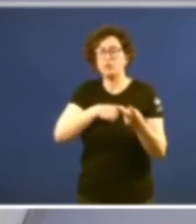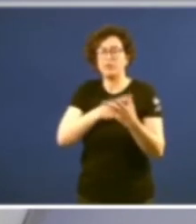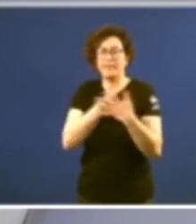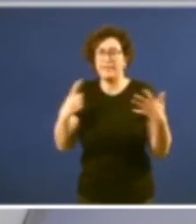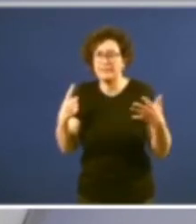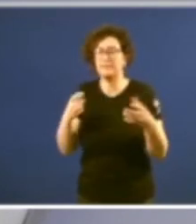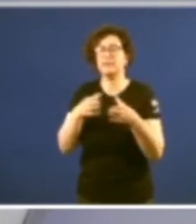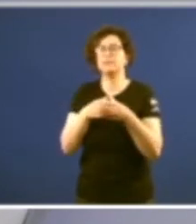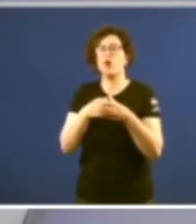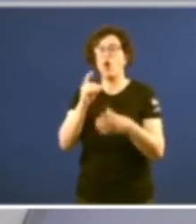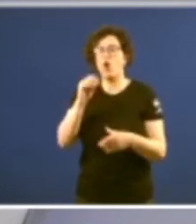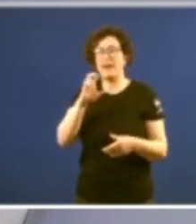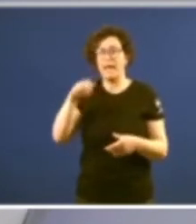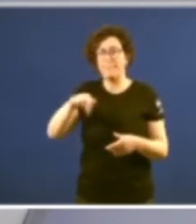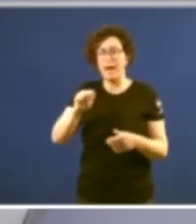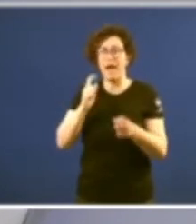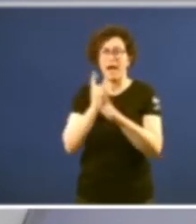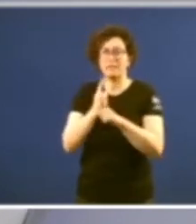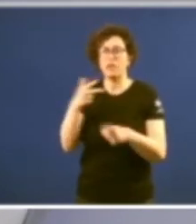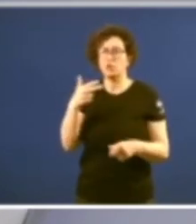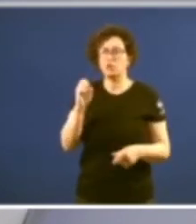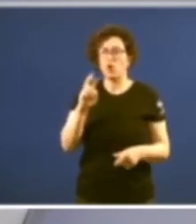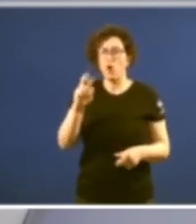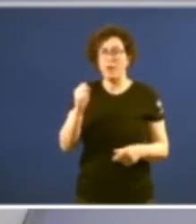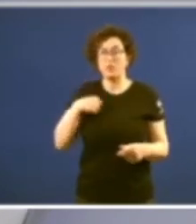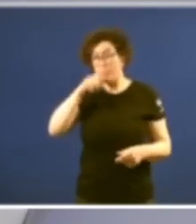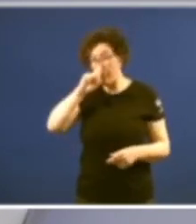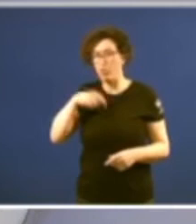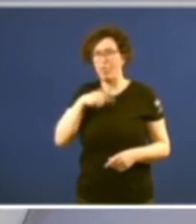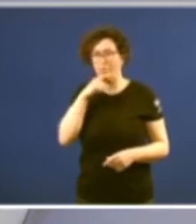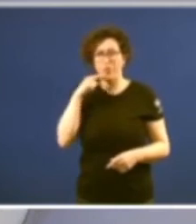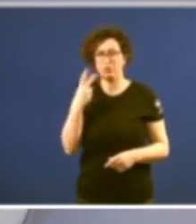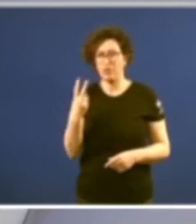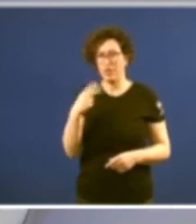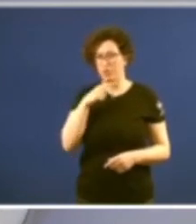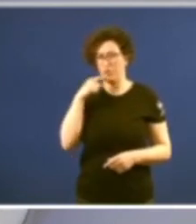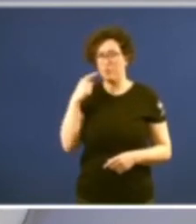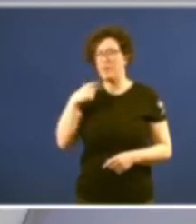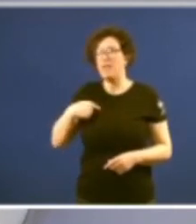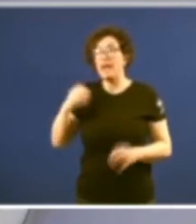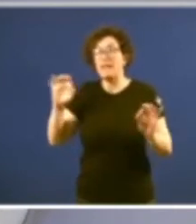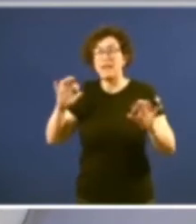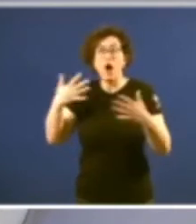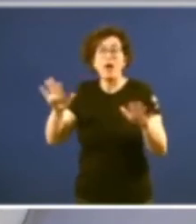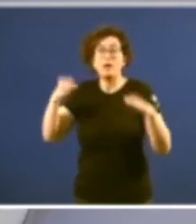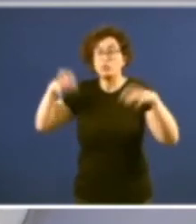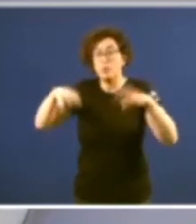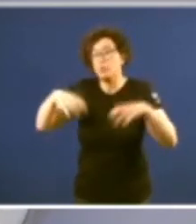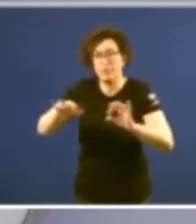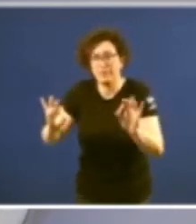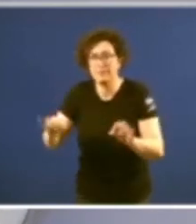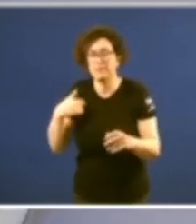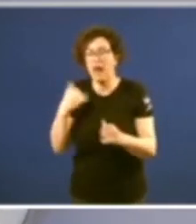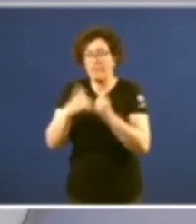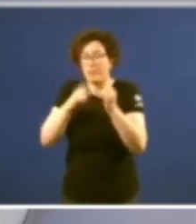do lema an que chova bota eu tiña dous anos todos me din que me dixeran an que chova xoga ese día non